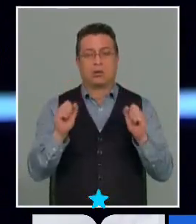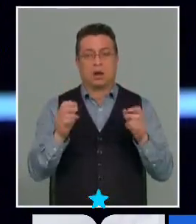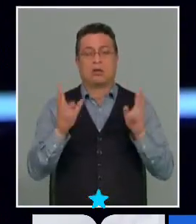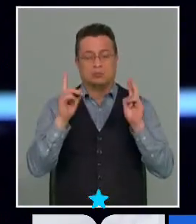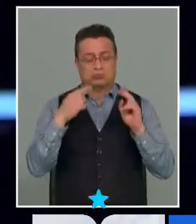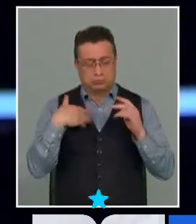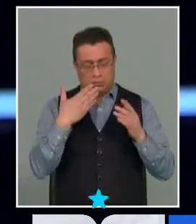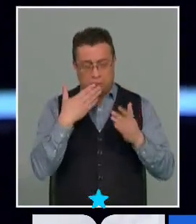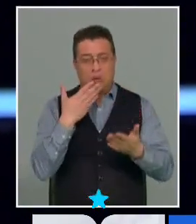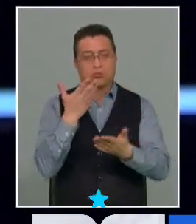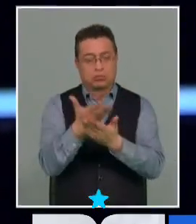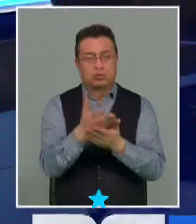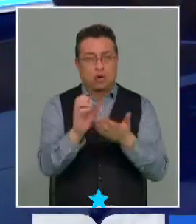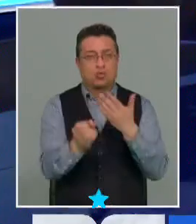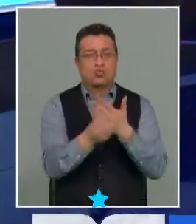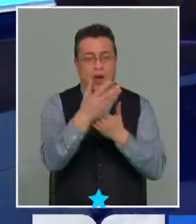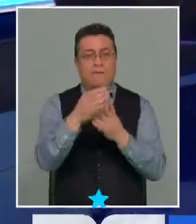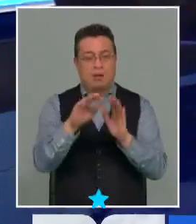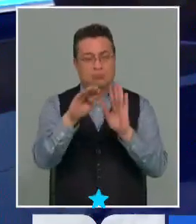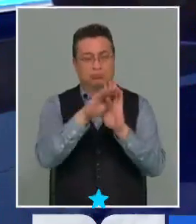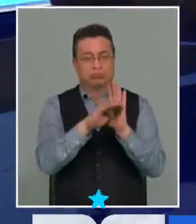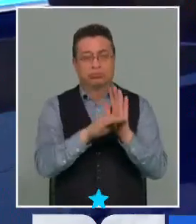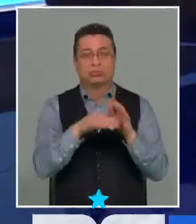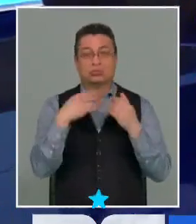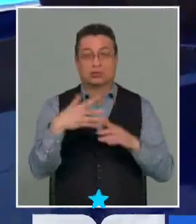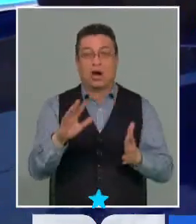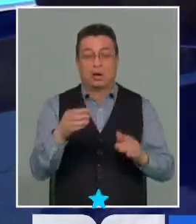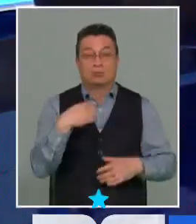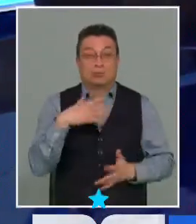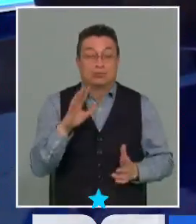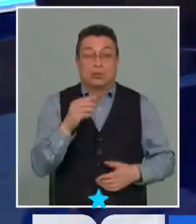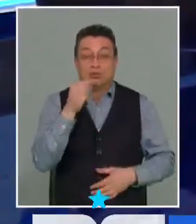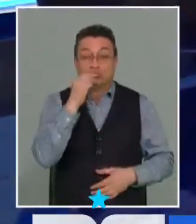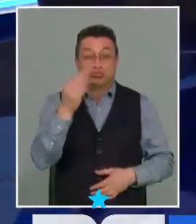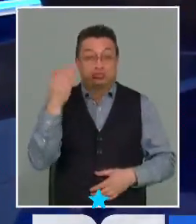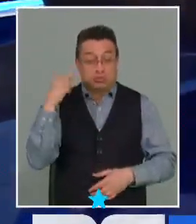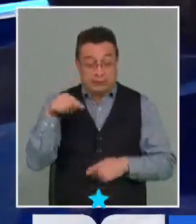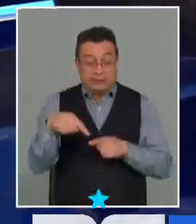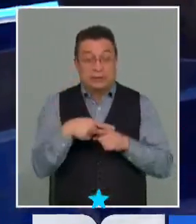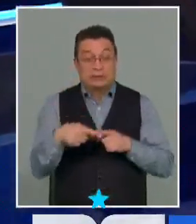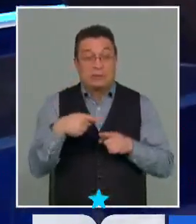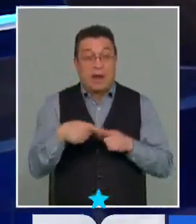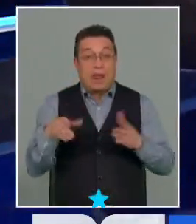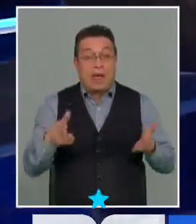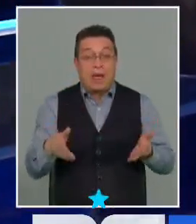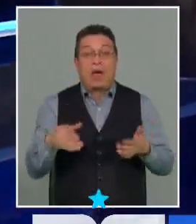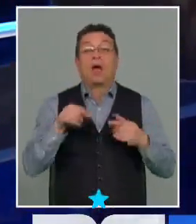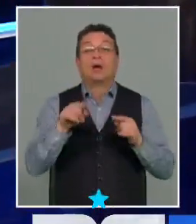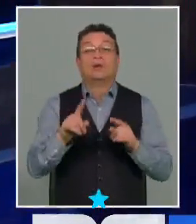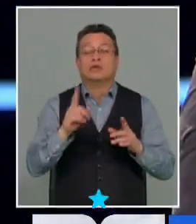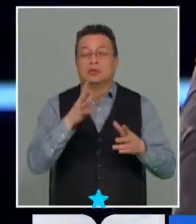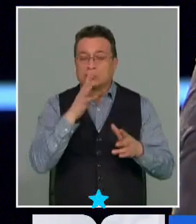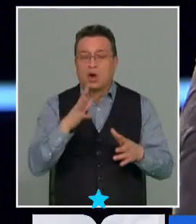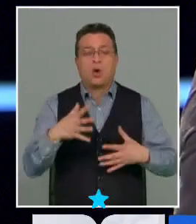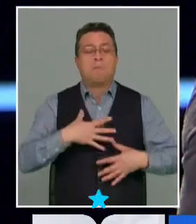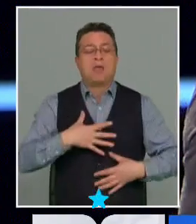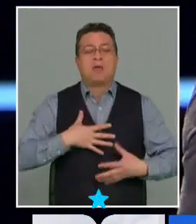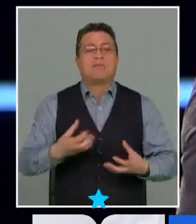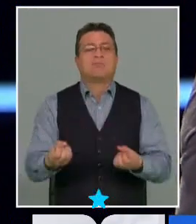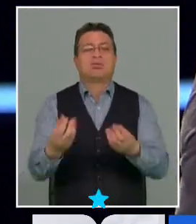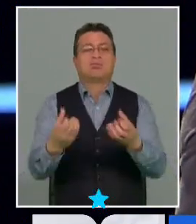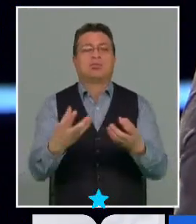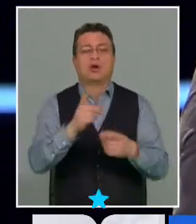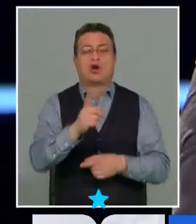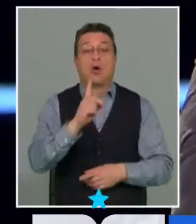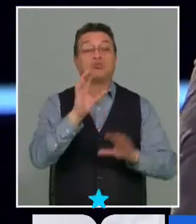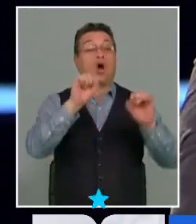de presentar una nueva propuesta de hecho esto pasó durante esta semana entonces yo creo que no hay que meterle miedo a la ciudadanía